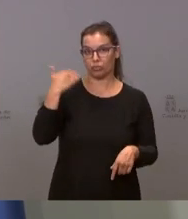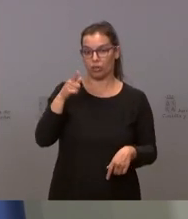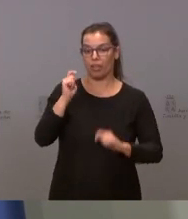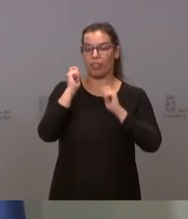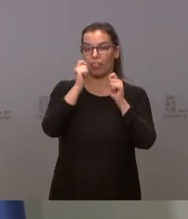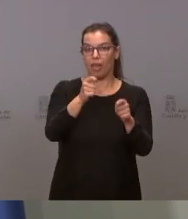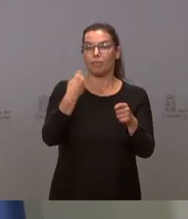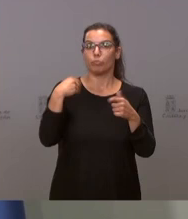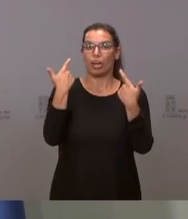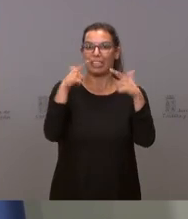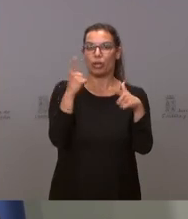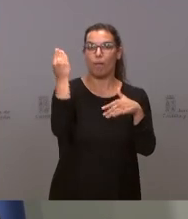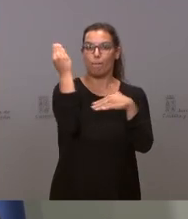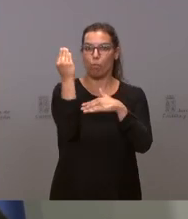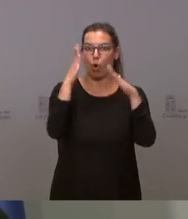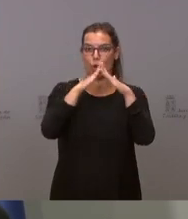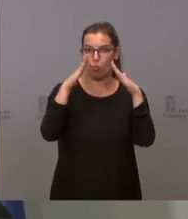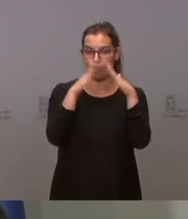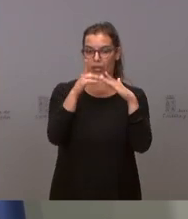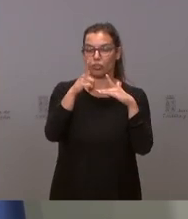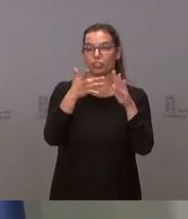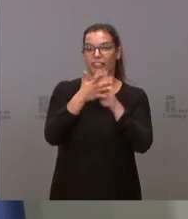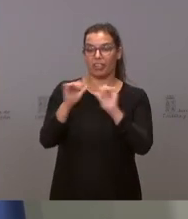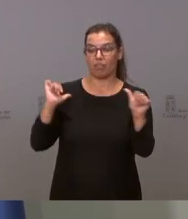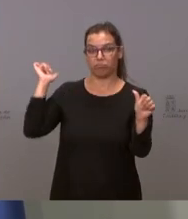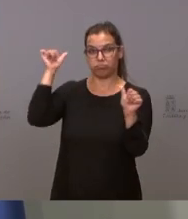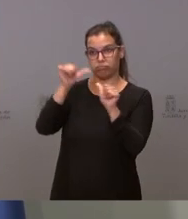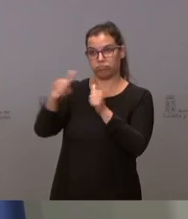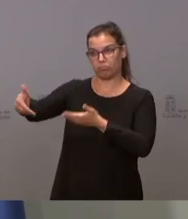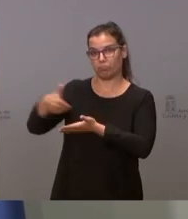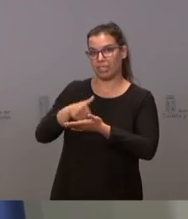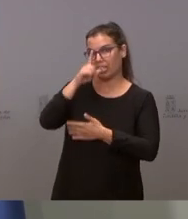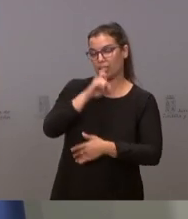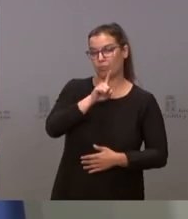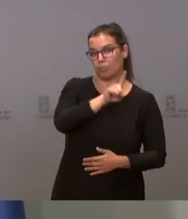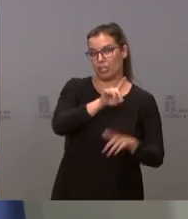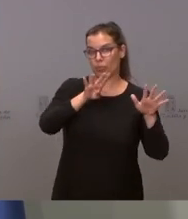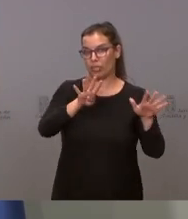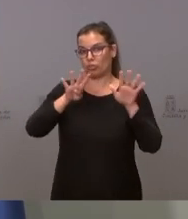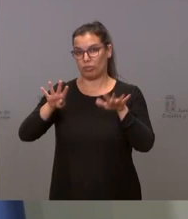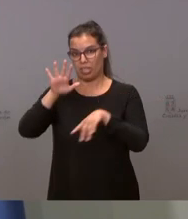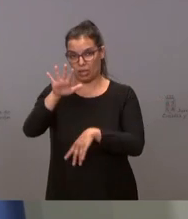categoría de monumento. Se resuelve un expediente en COADO ya en el año 1995.